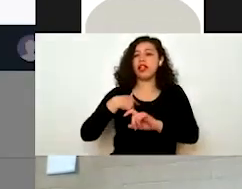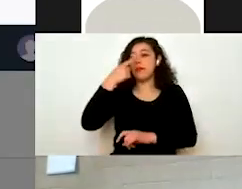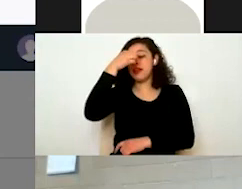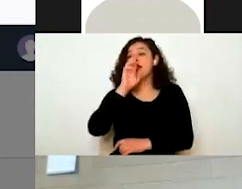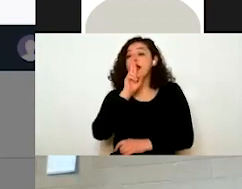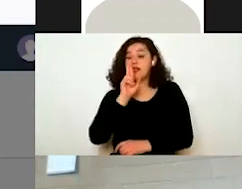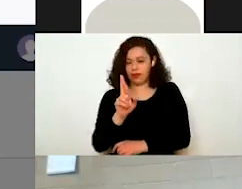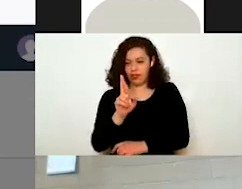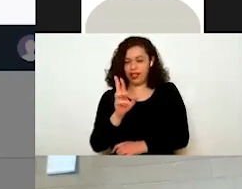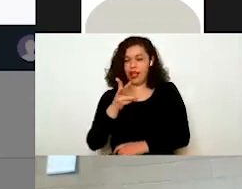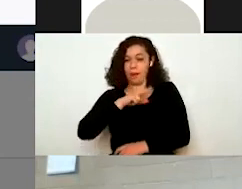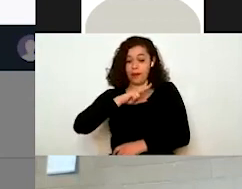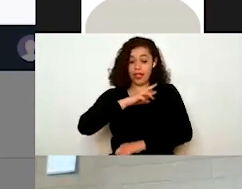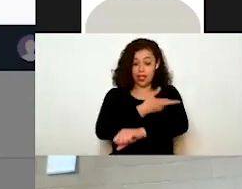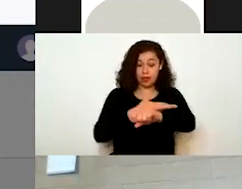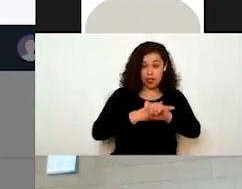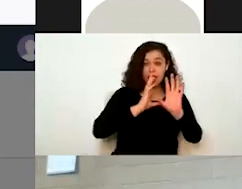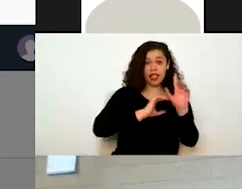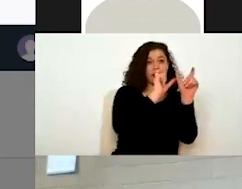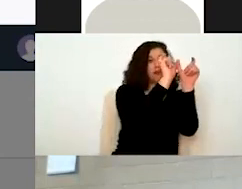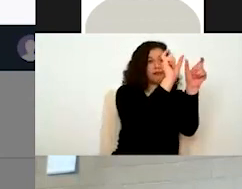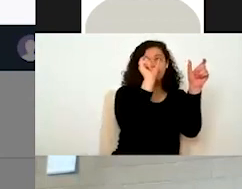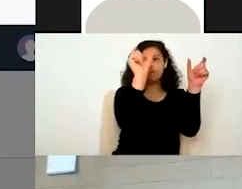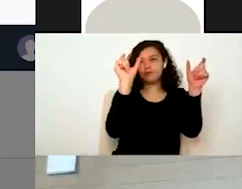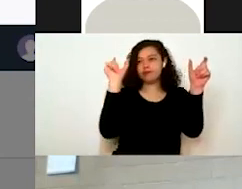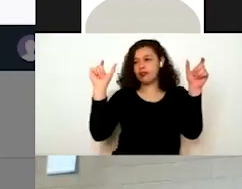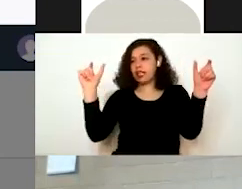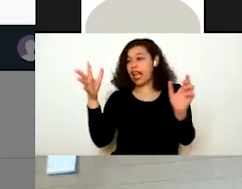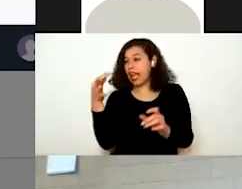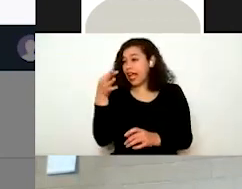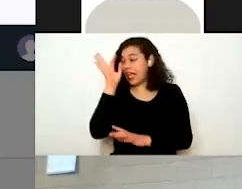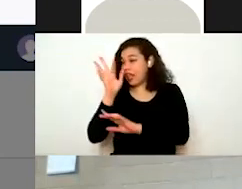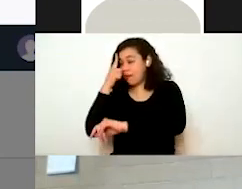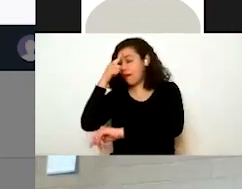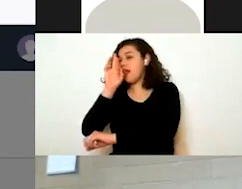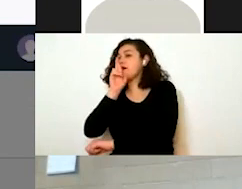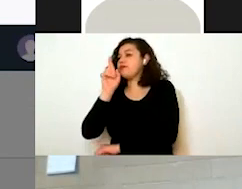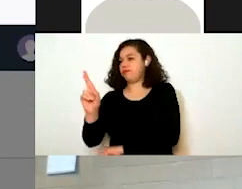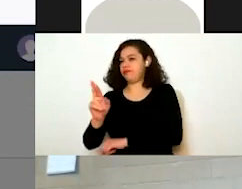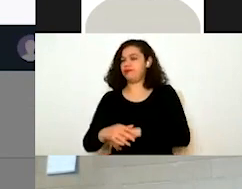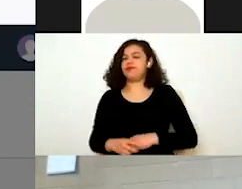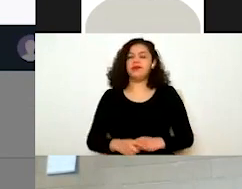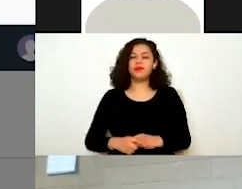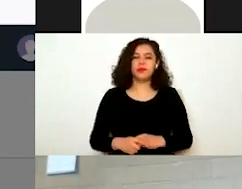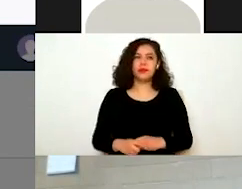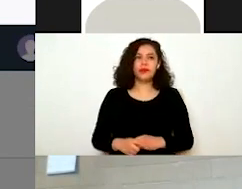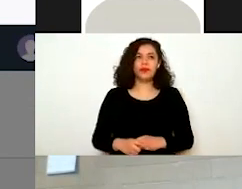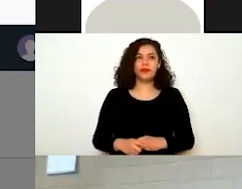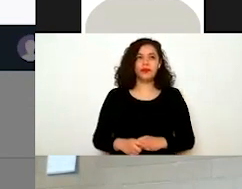Es decir, mi trámite ya ha pasado por todas estas etapas y ya se encuentra en la parte de resultado. Entonces, bueno,